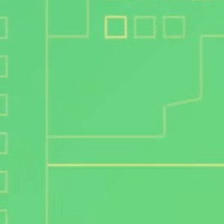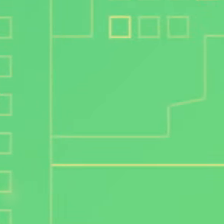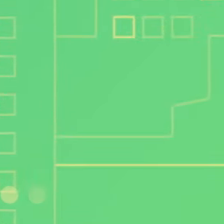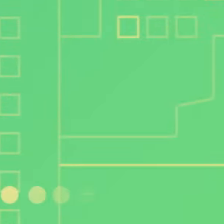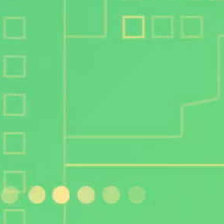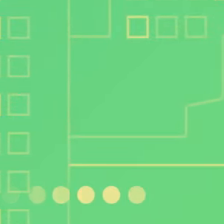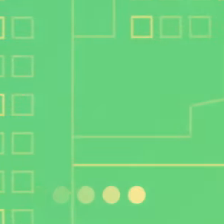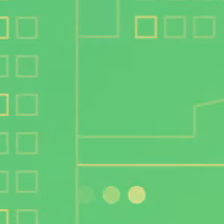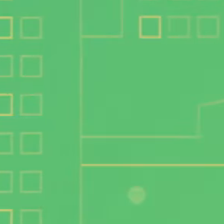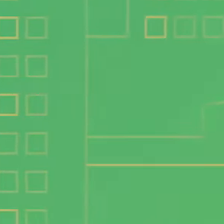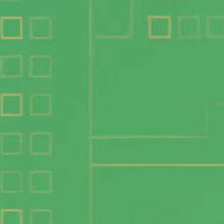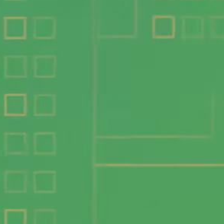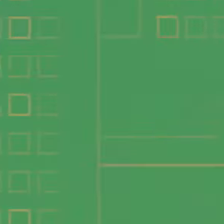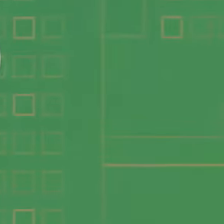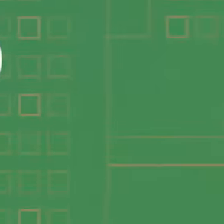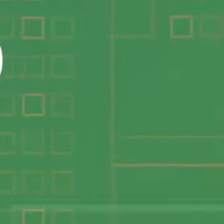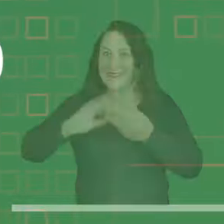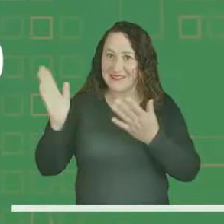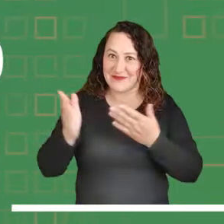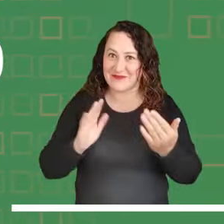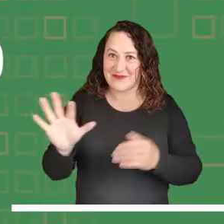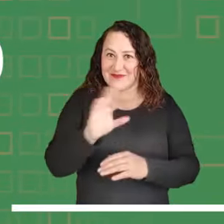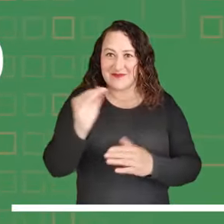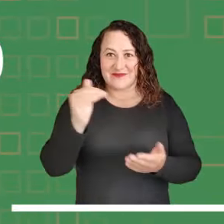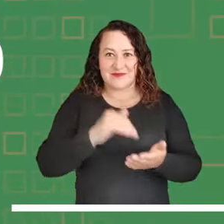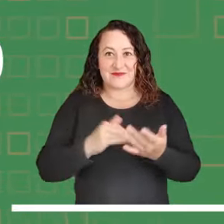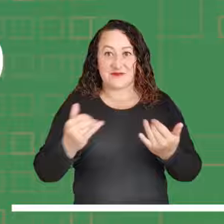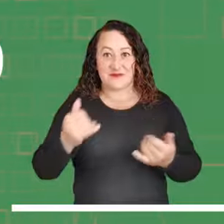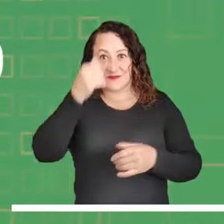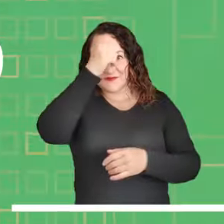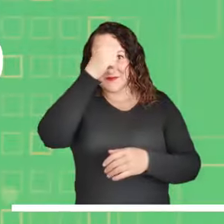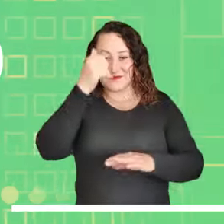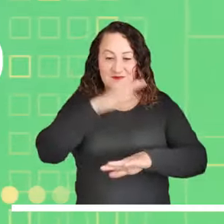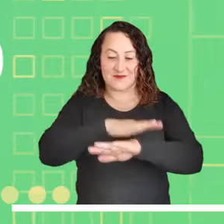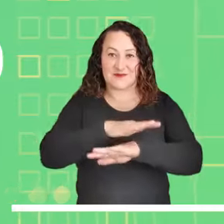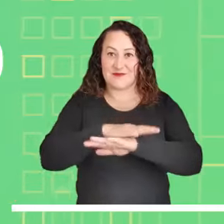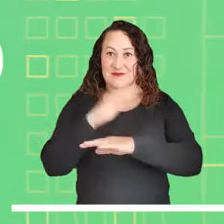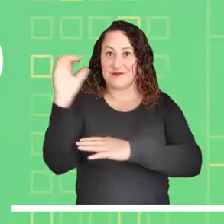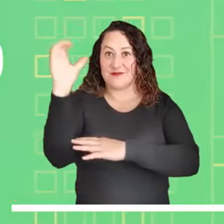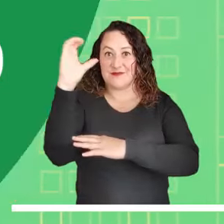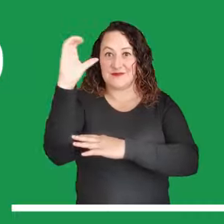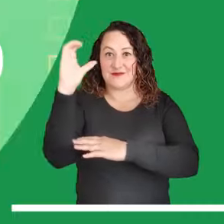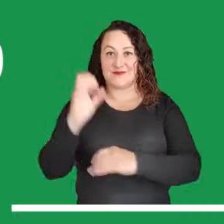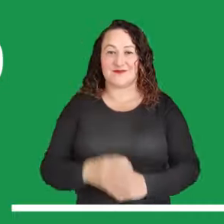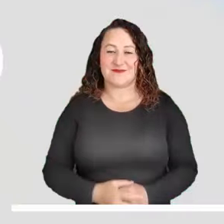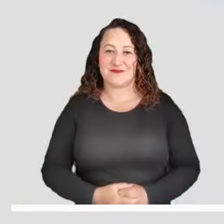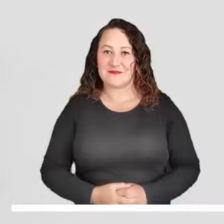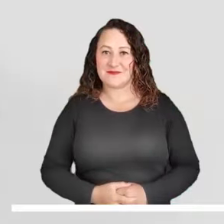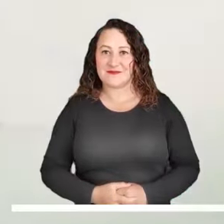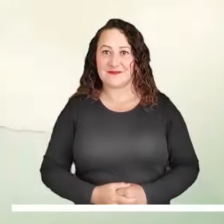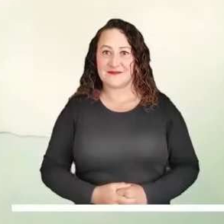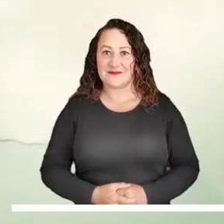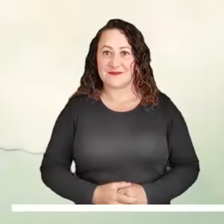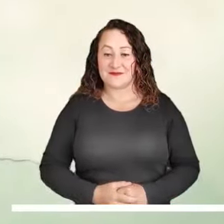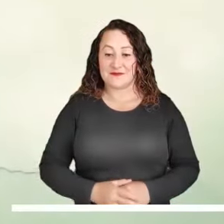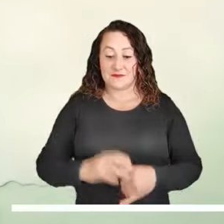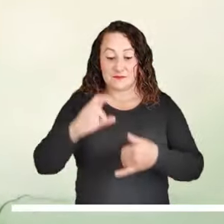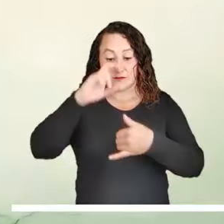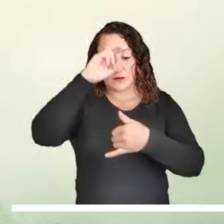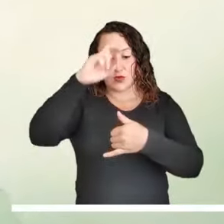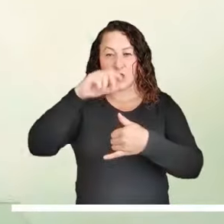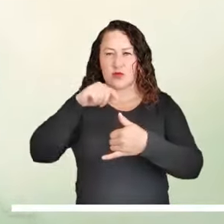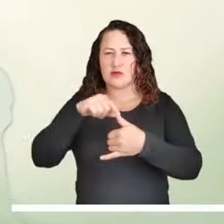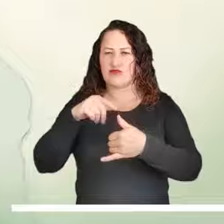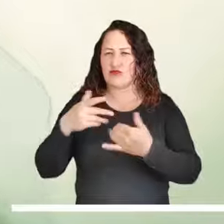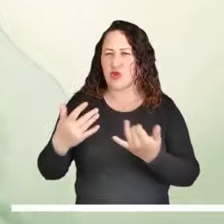Saludos de nuevo y bienvenidos al pronóstico meteorológico para la tarde del domingo en Colombia. Al norte